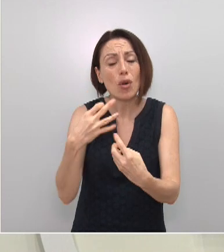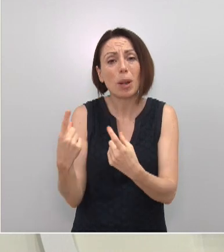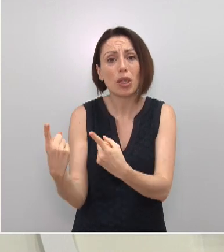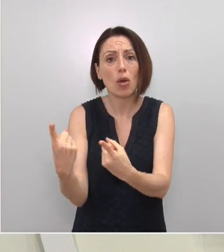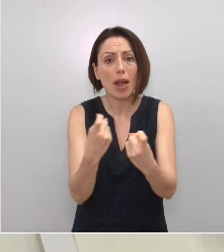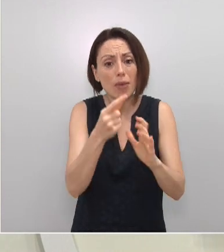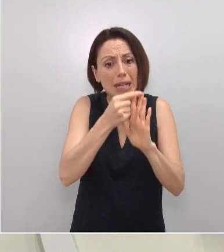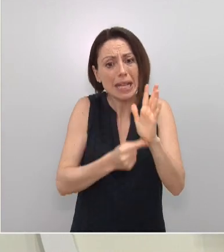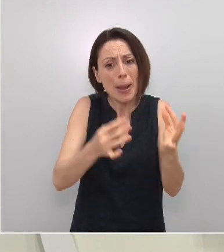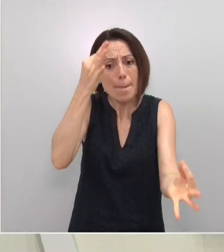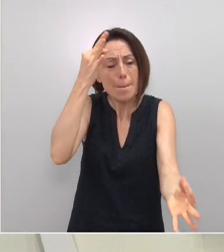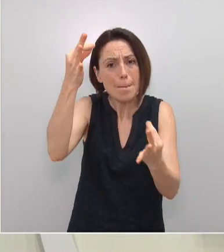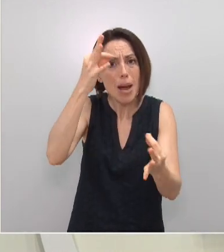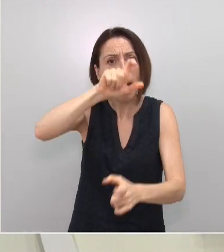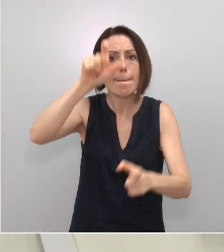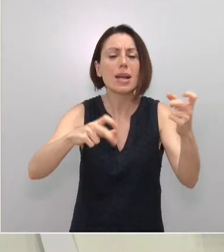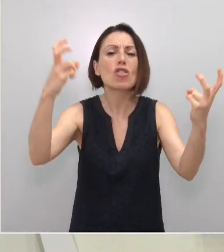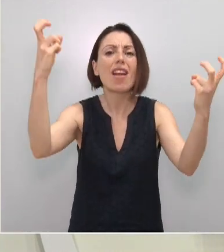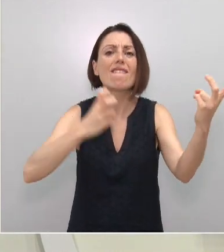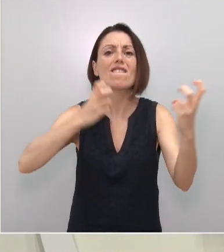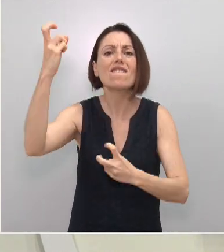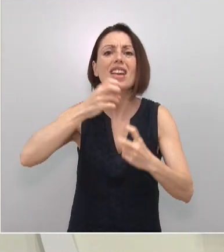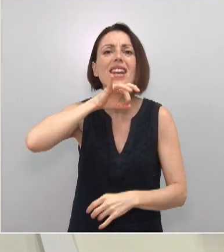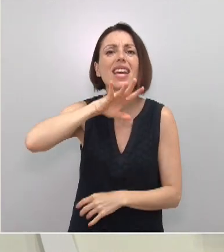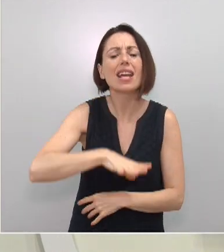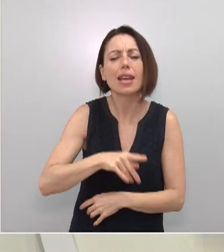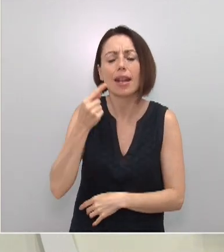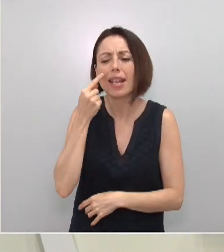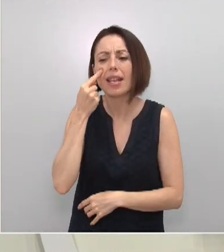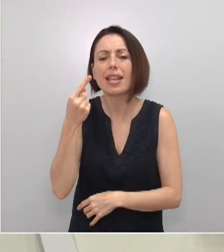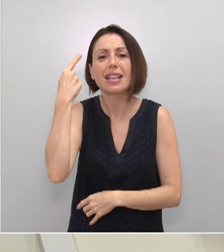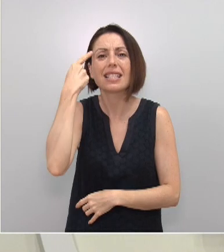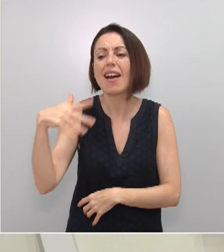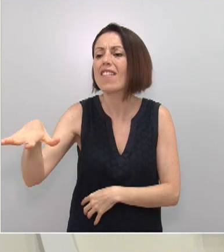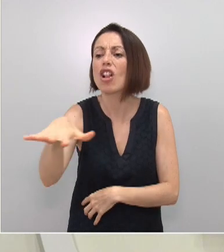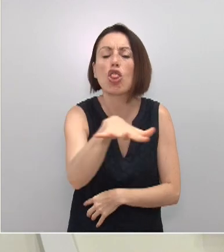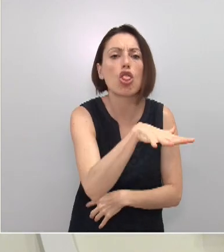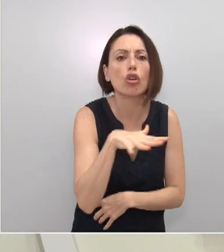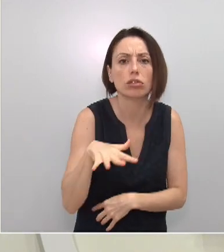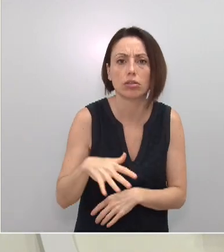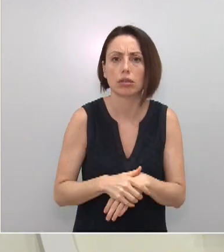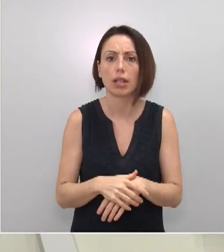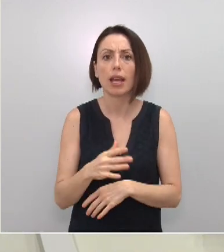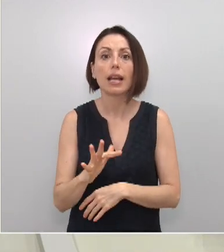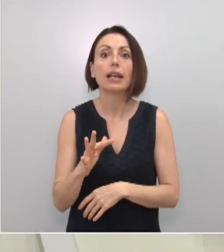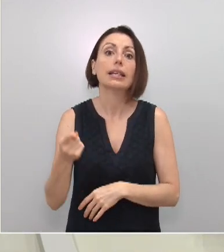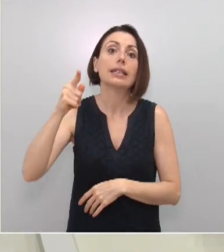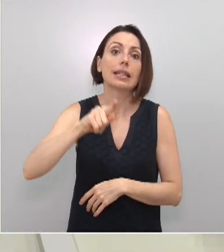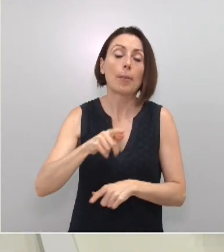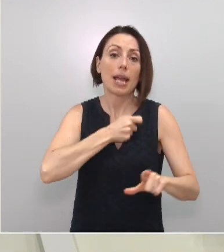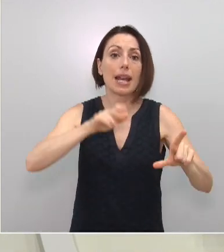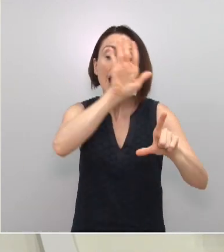y detallada de quienes vienen y de cómo localizarles. Al igual que a todos los que vienen desde otras zonas de España,